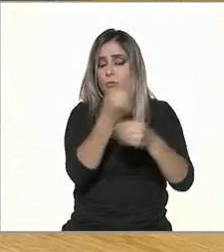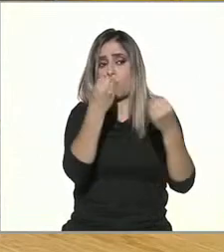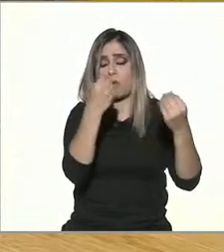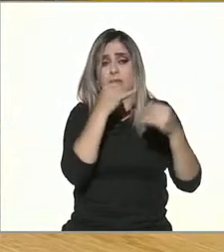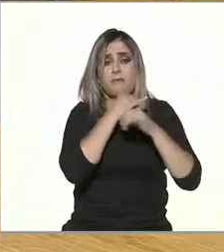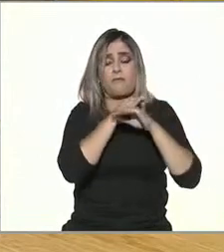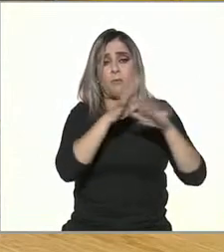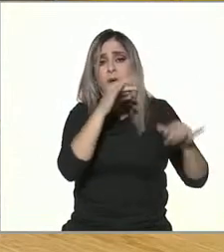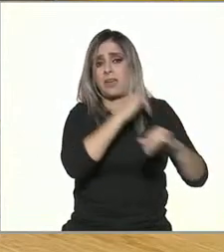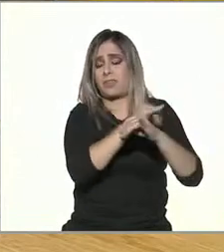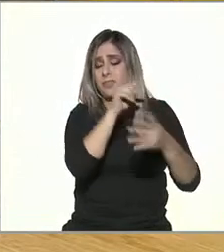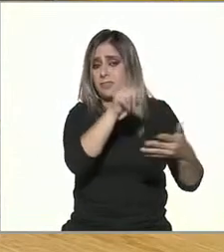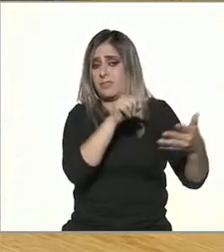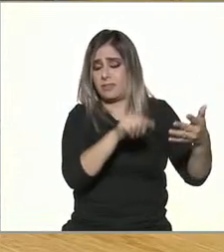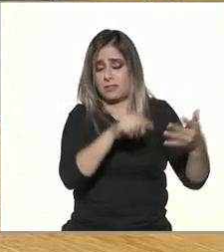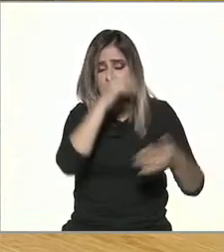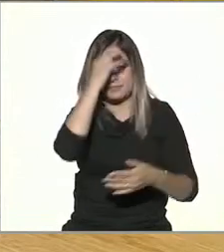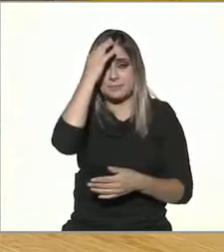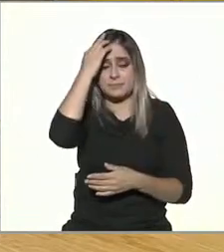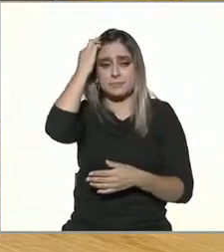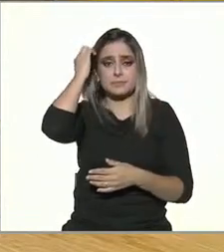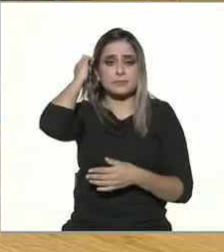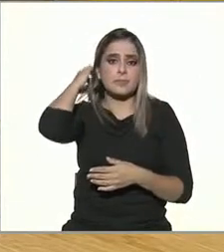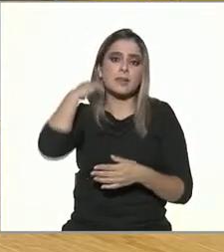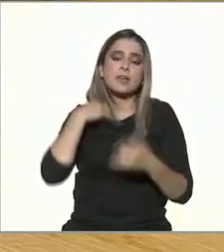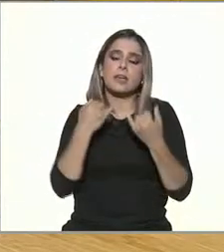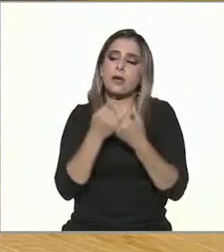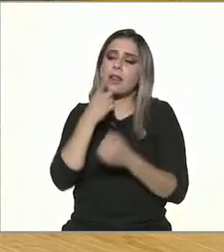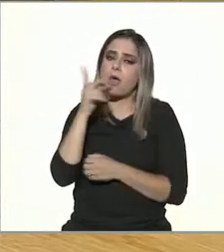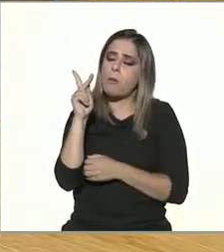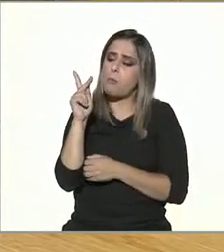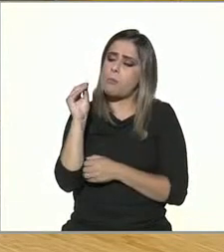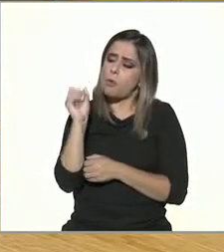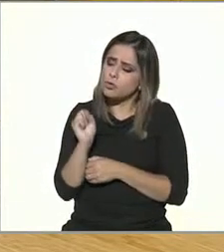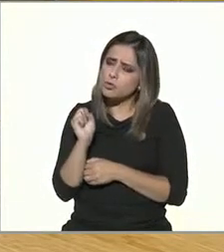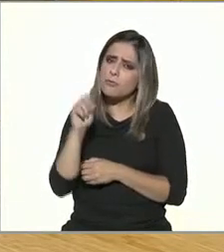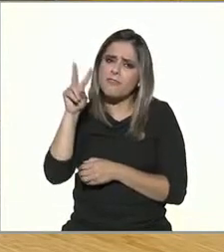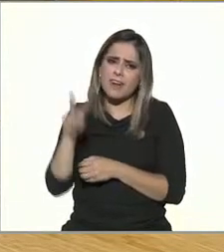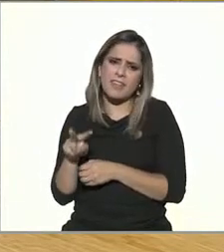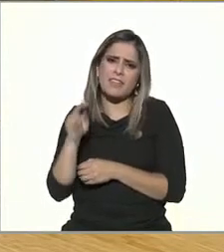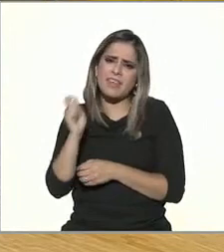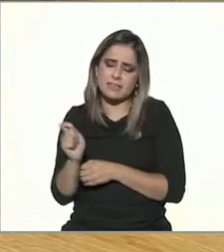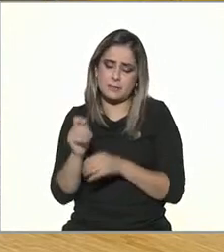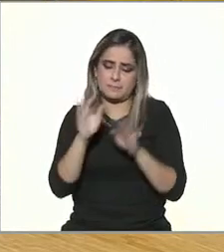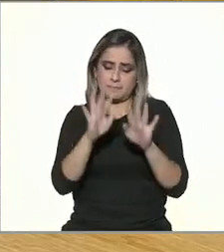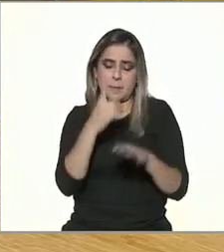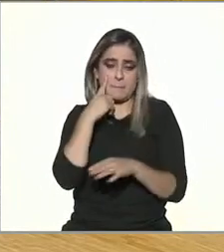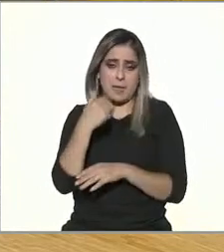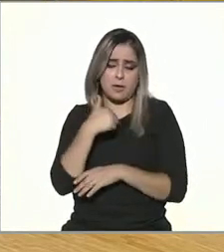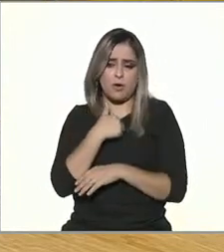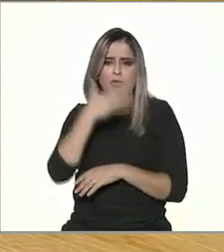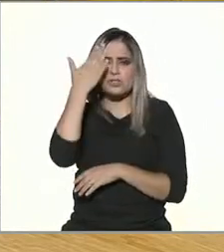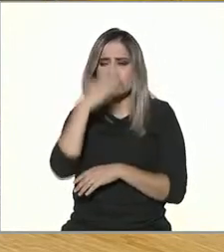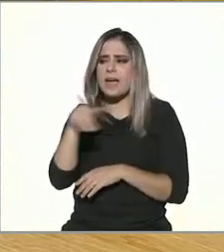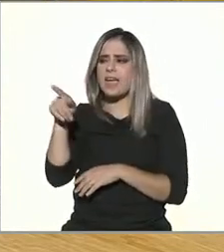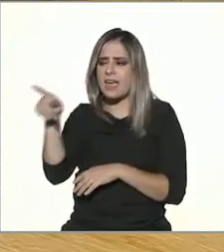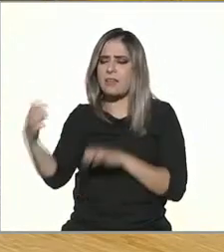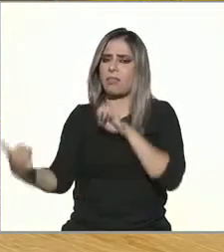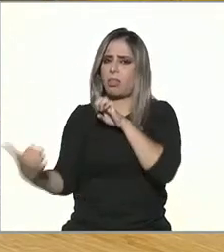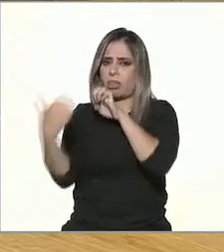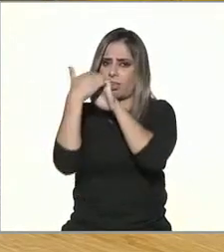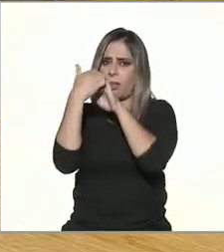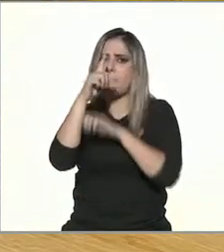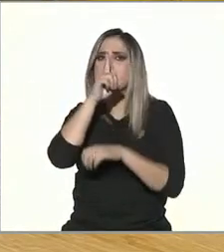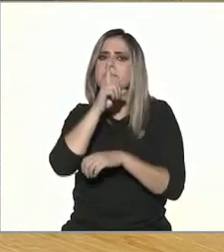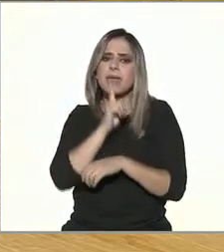esto que estamos viviendo que tiene que ver con la posverdad. ¿Qué quiere decir esto? Aunque yo sé que la persona me está mintiendo o